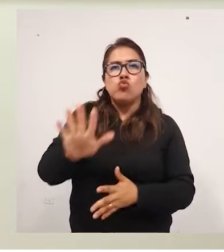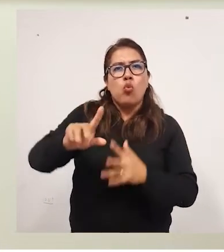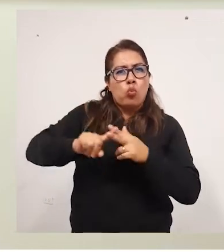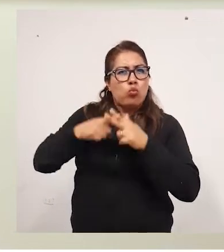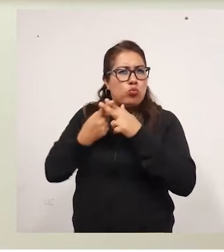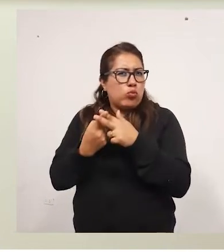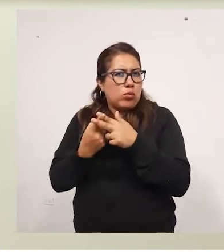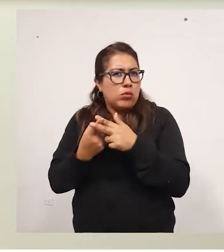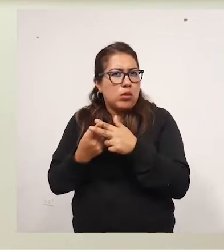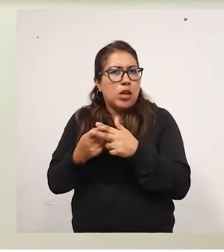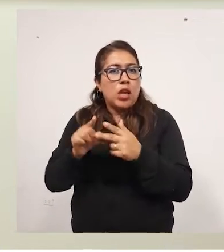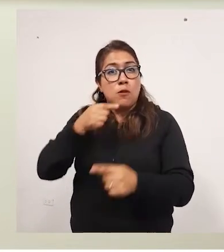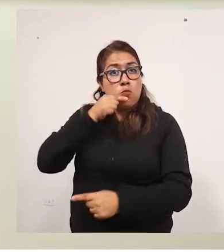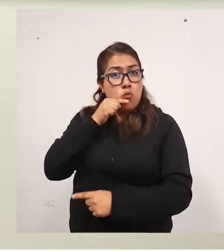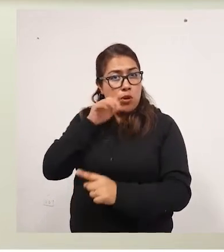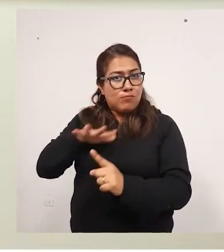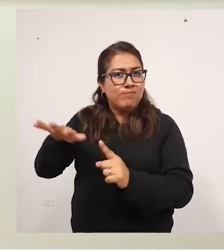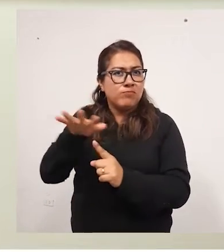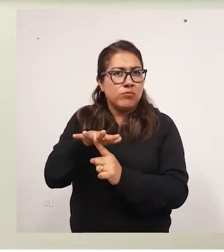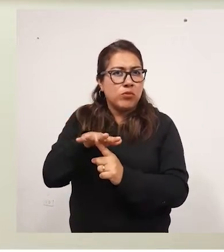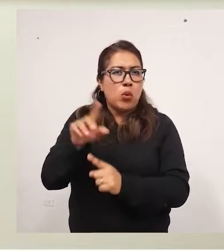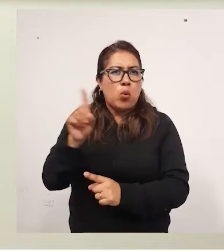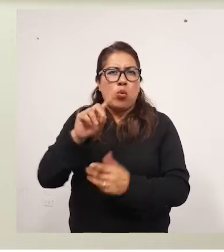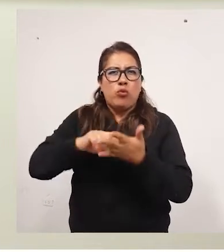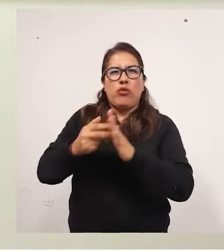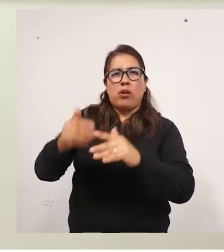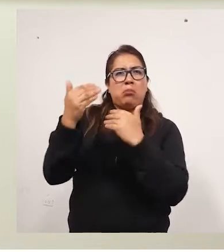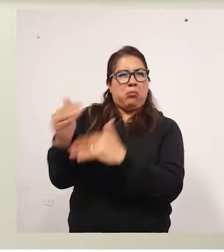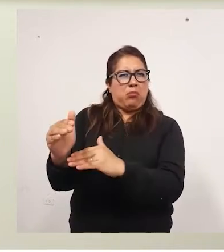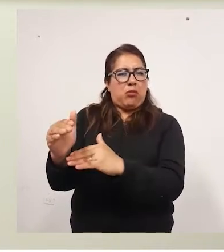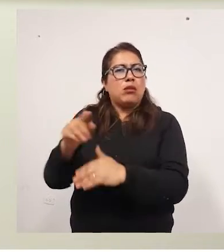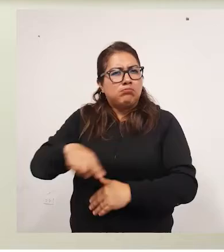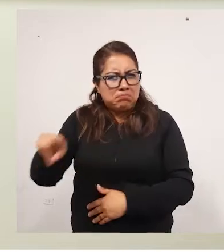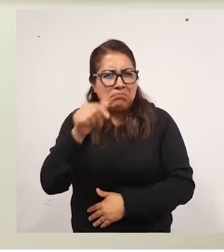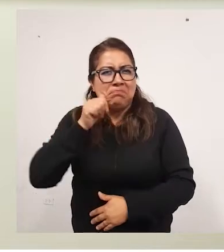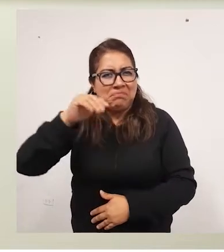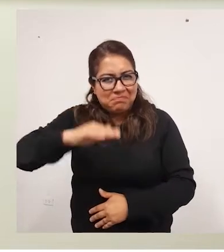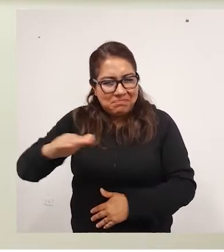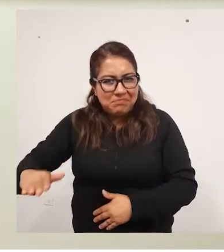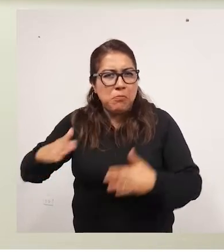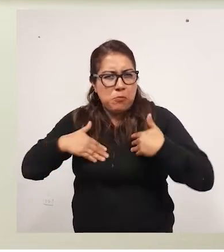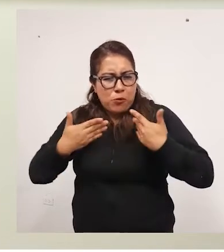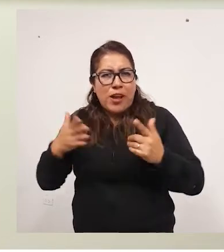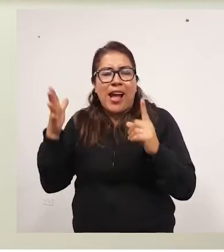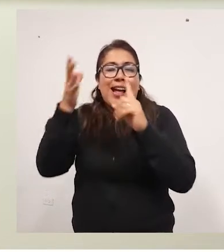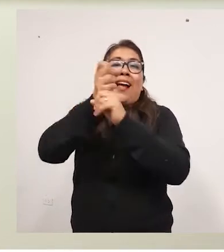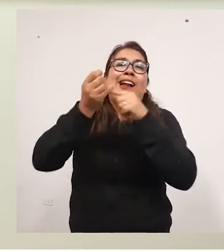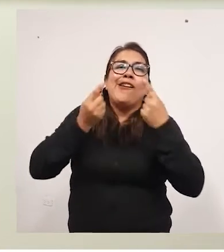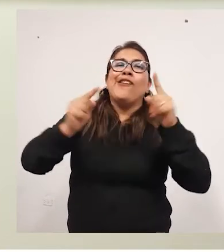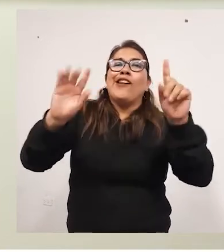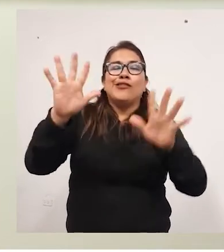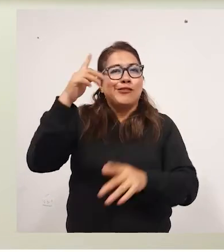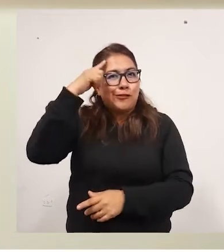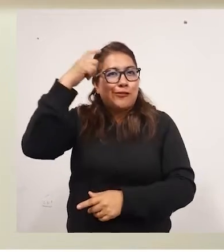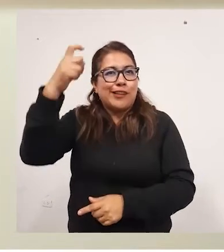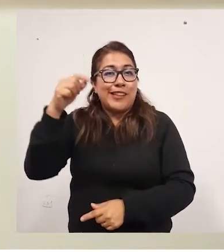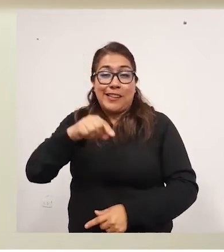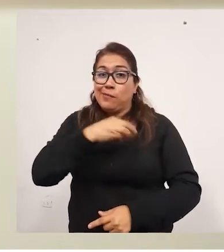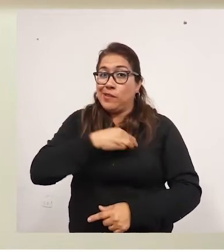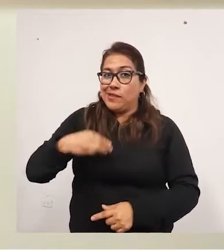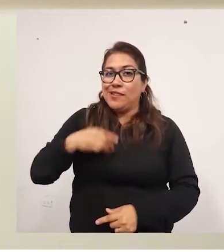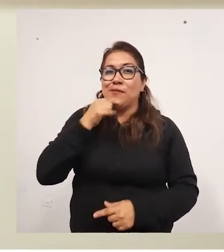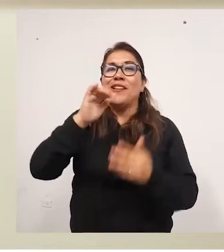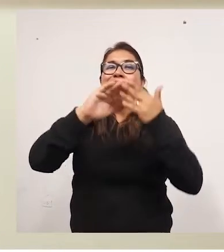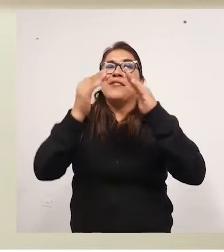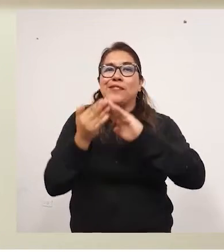el origen y sobre todo el género, no sean limitaciones para que las niñas alcancen todos sus sueños. Desde